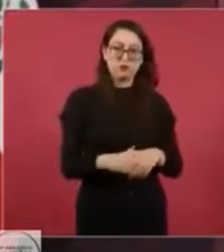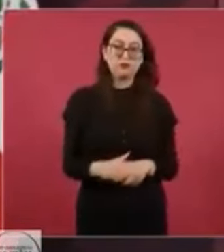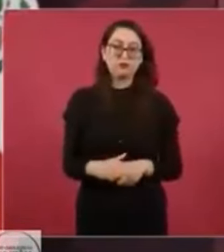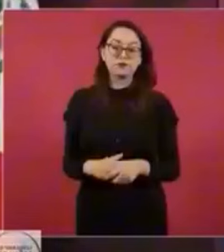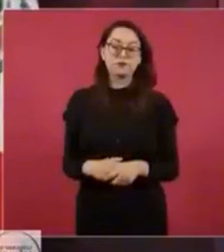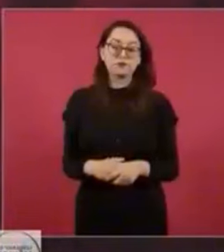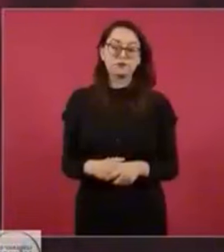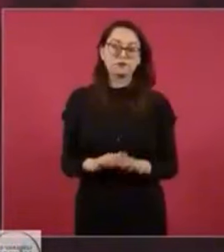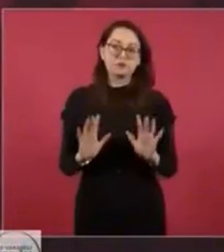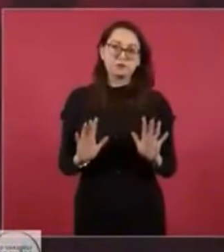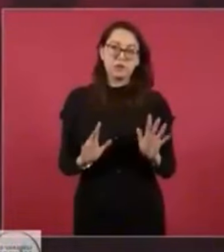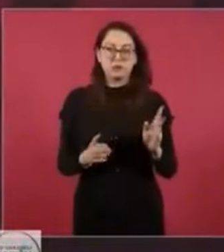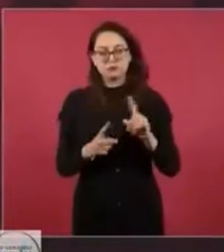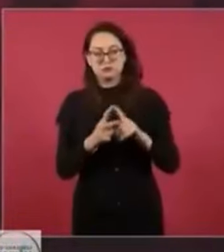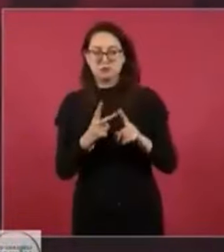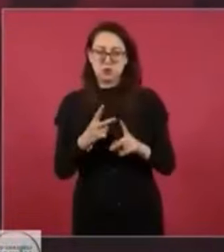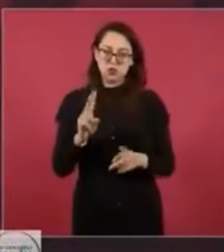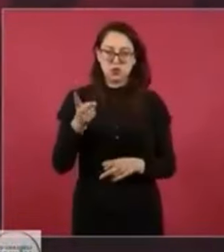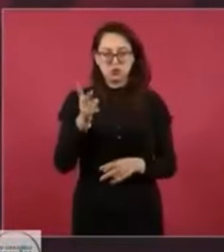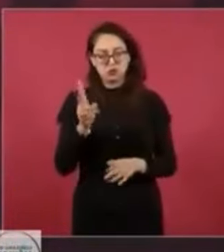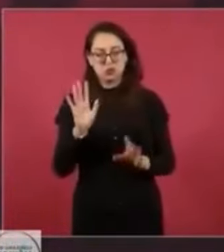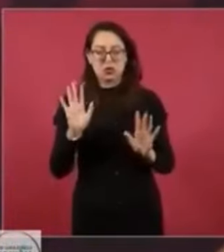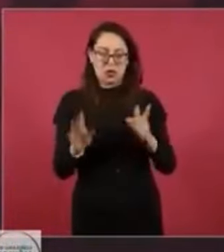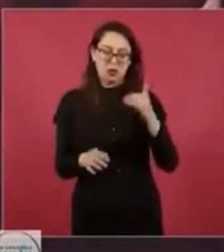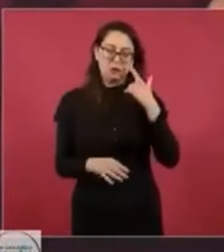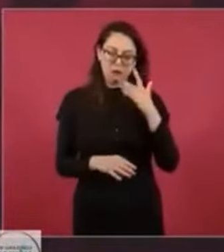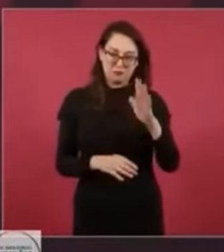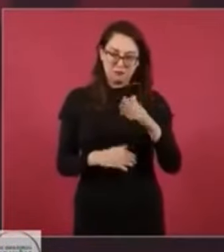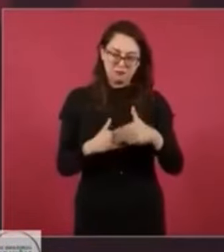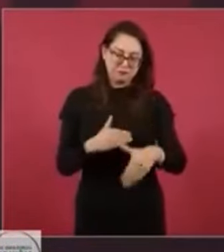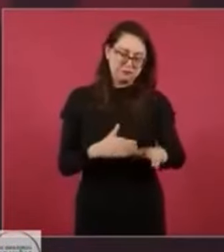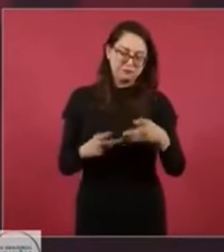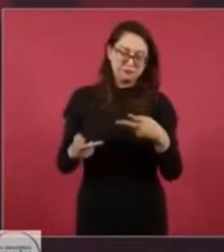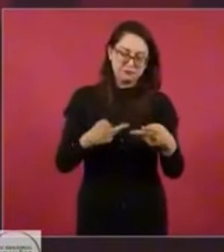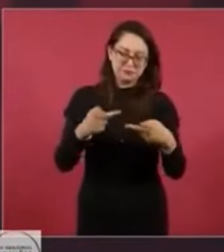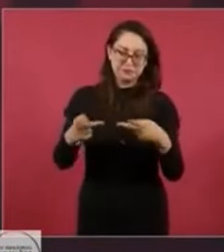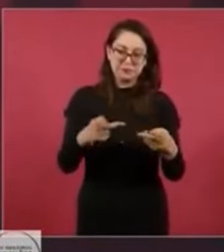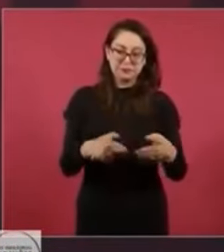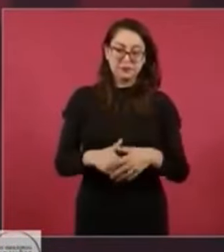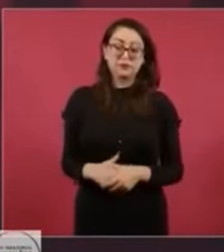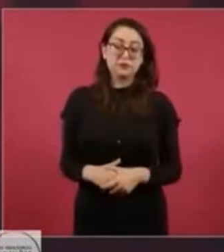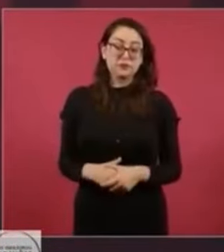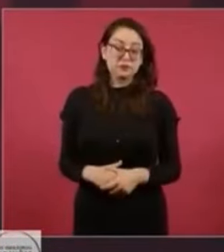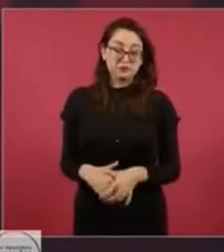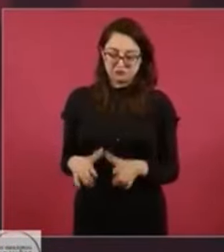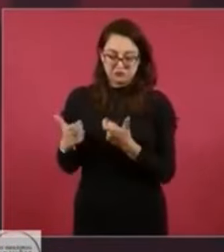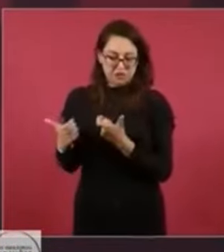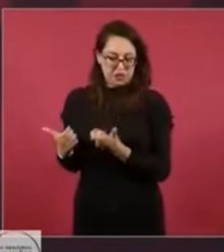ceremonia conjunta. Ya tenemos los recursos